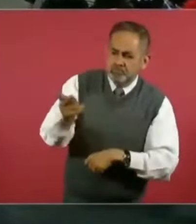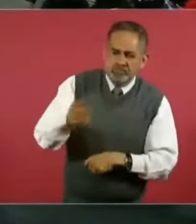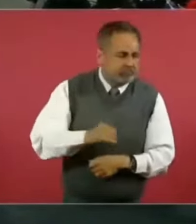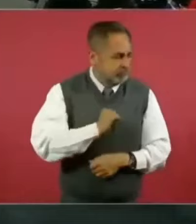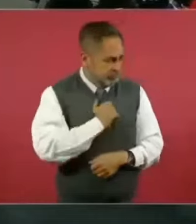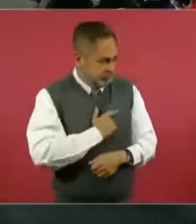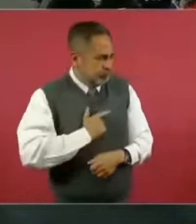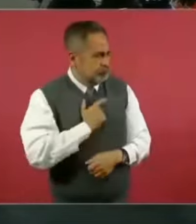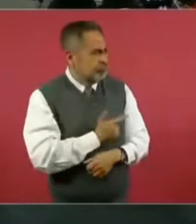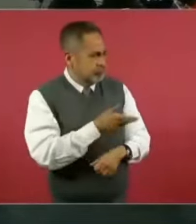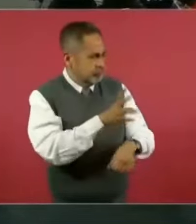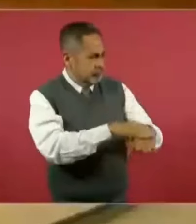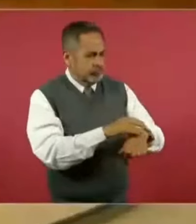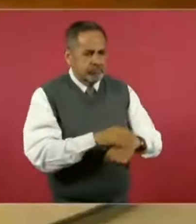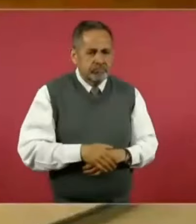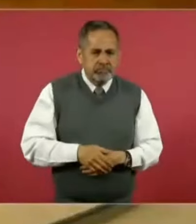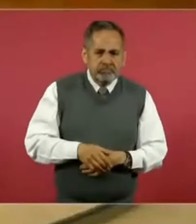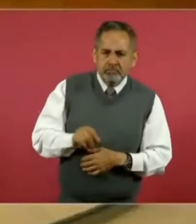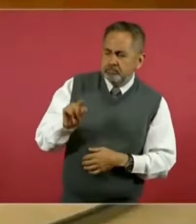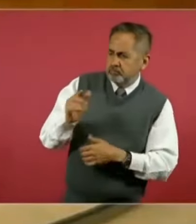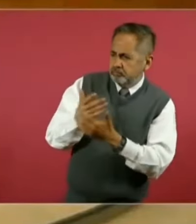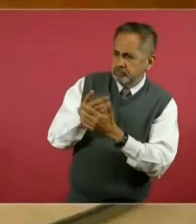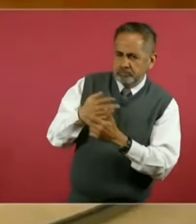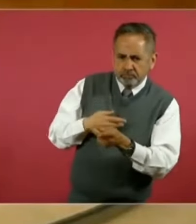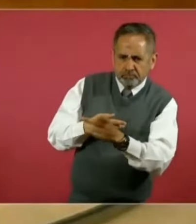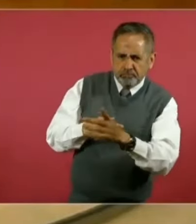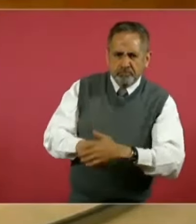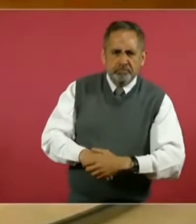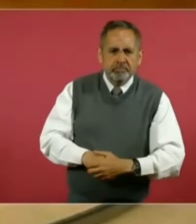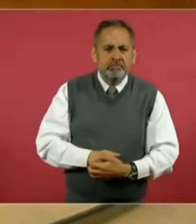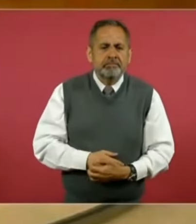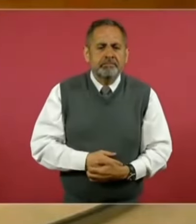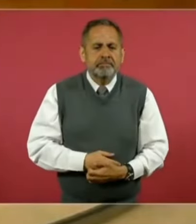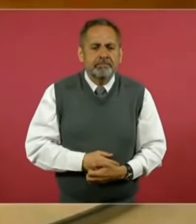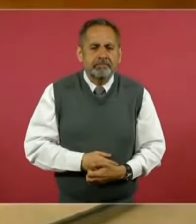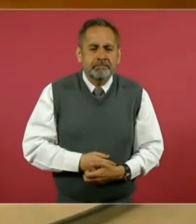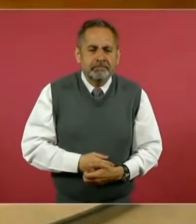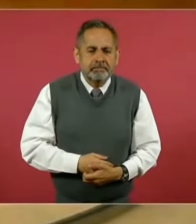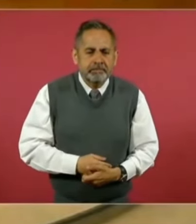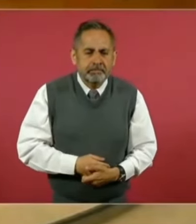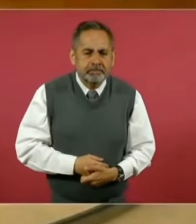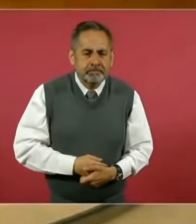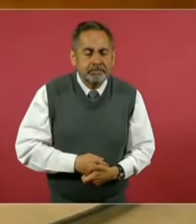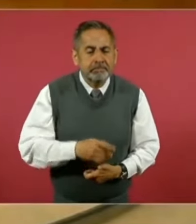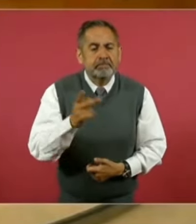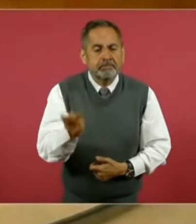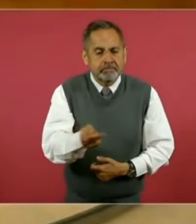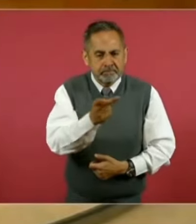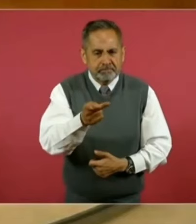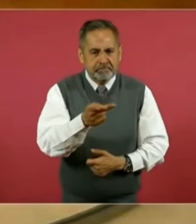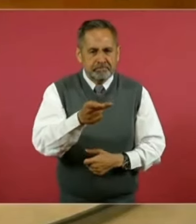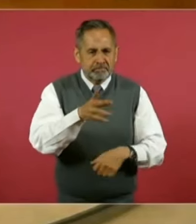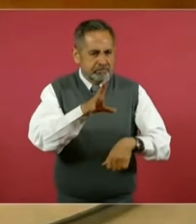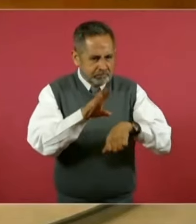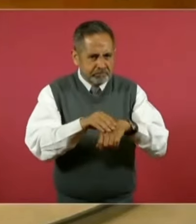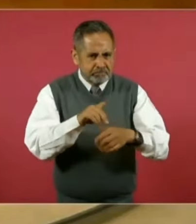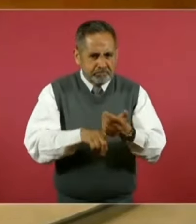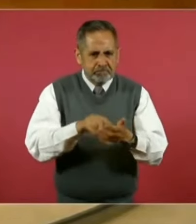momento, senador Hernández López, yo le pregunto. Sí, se acepta una pregunta. Con mucho gusto.